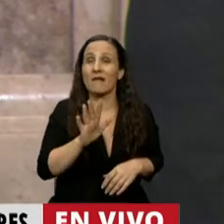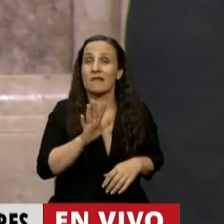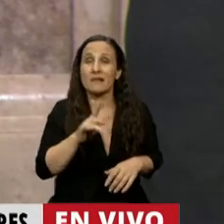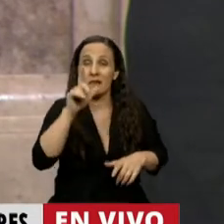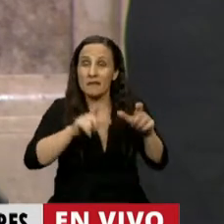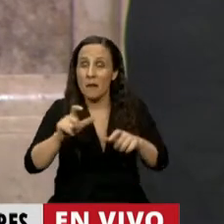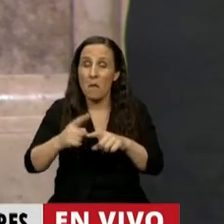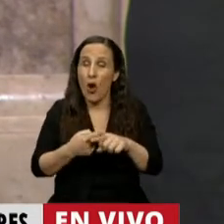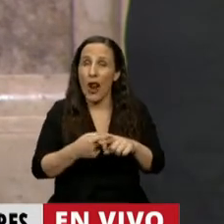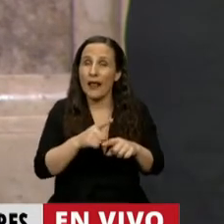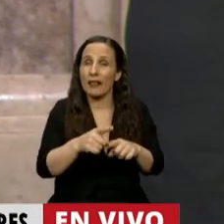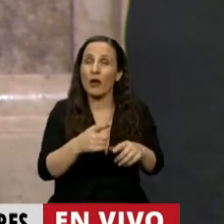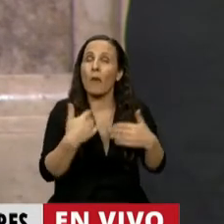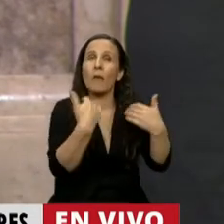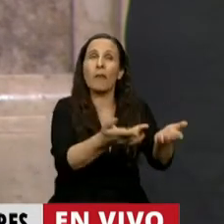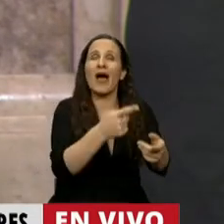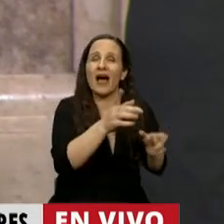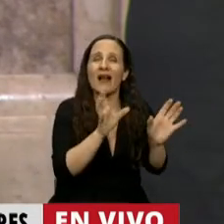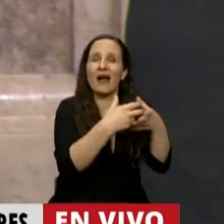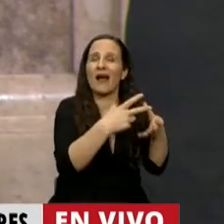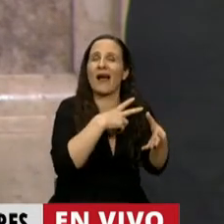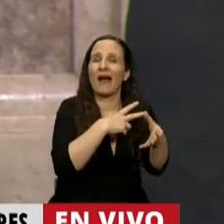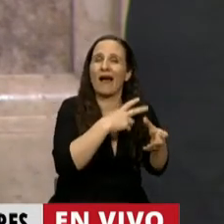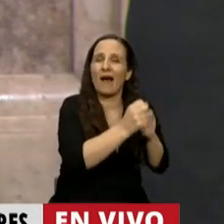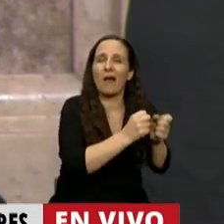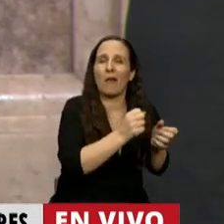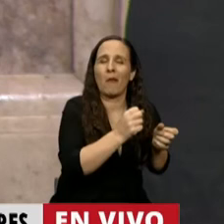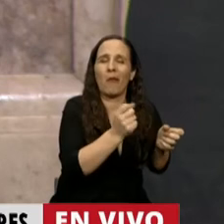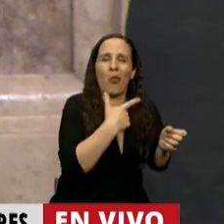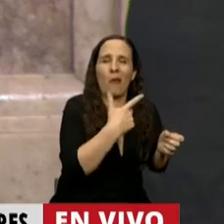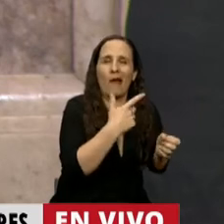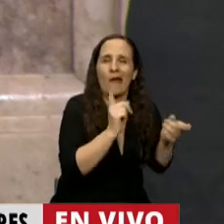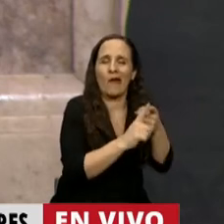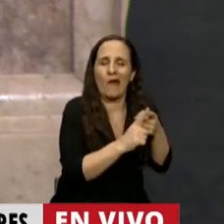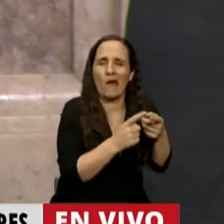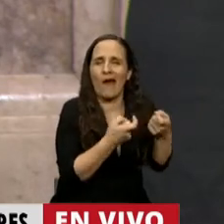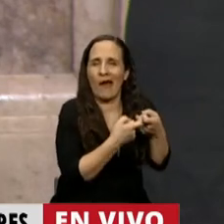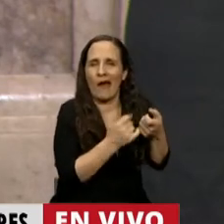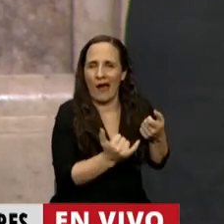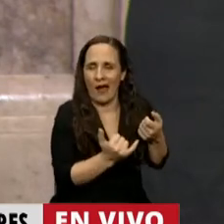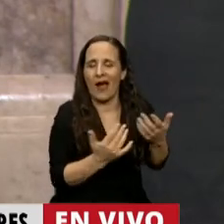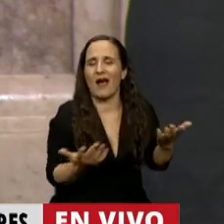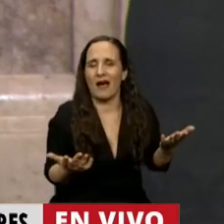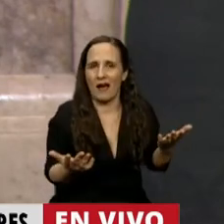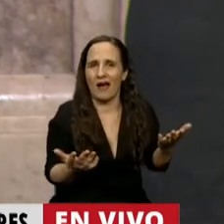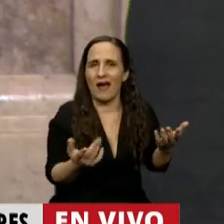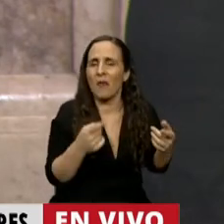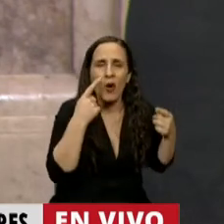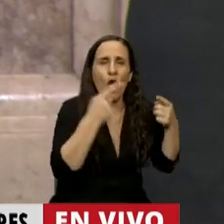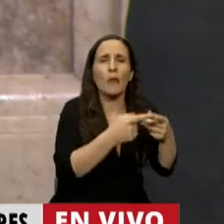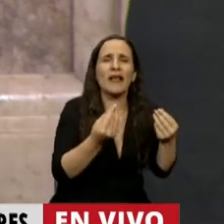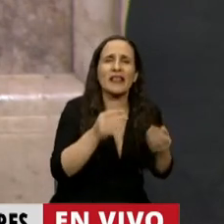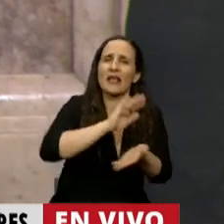al servicio de los grandes grupos económicos. Y que tienen acuerdos, sí que tienen consenso. Para pagar la deuda